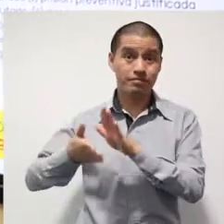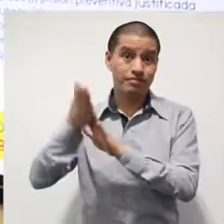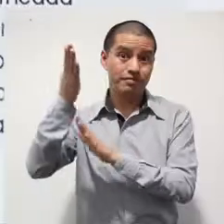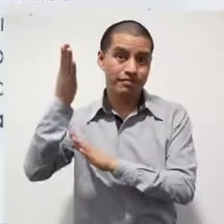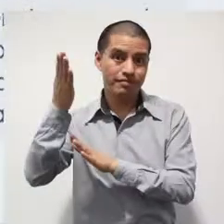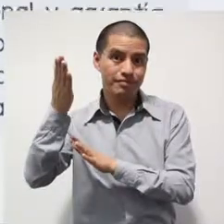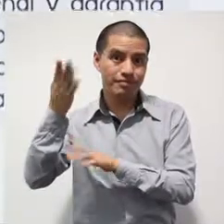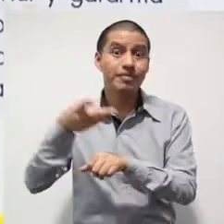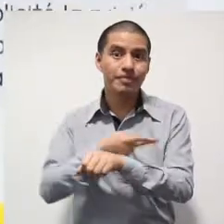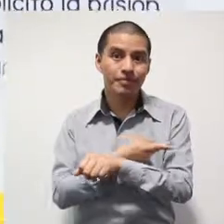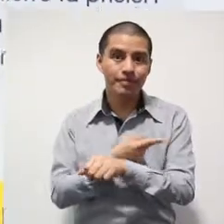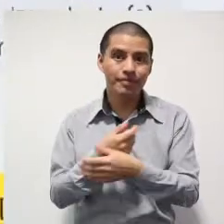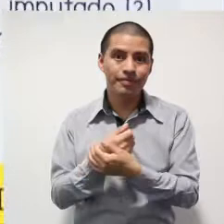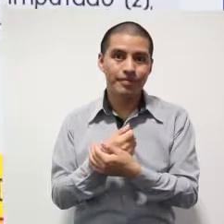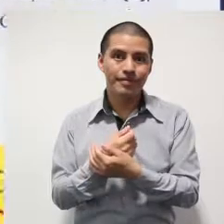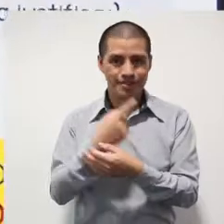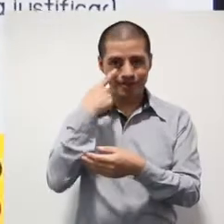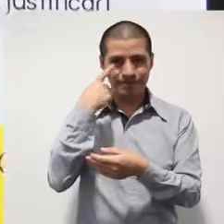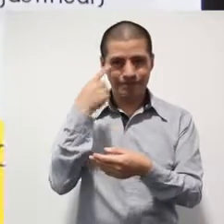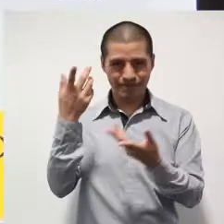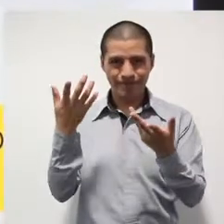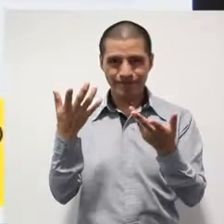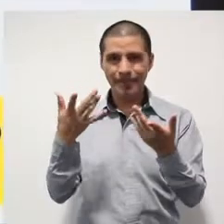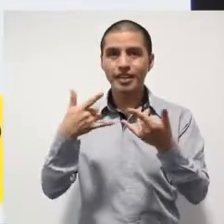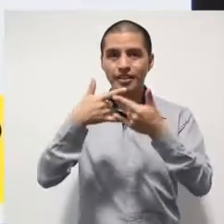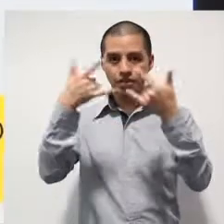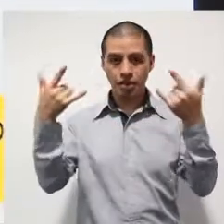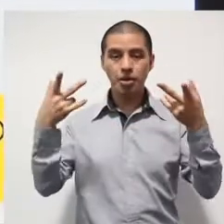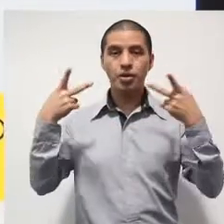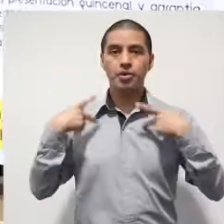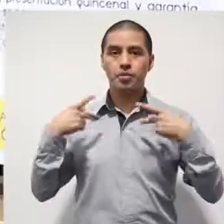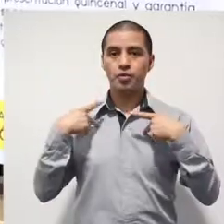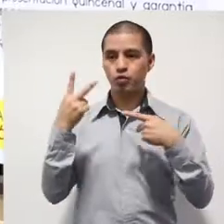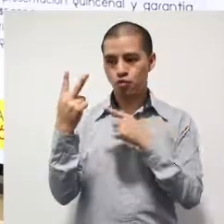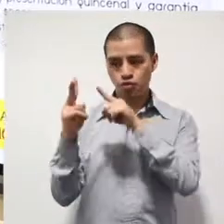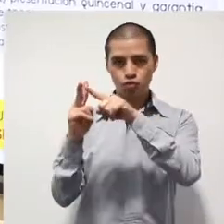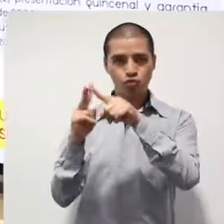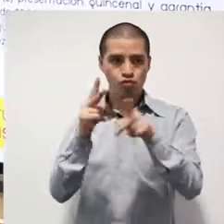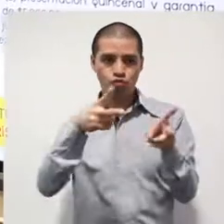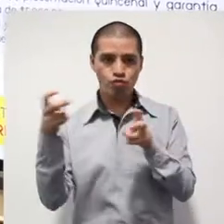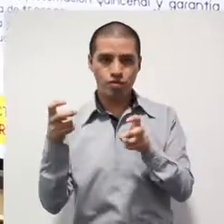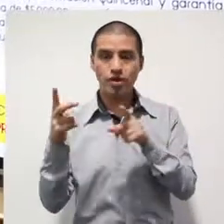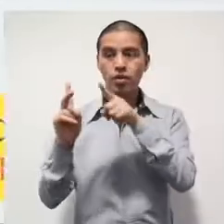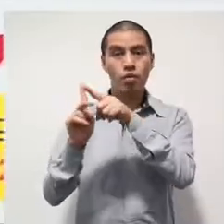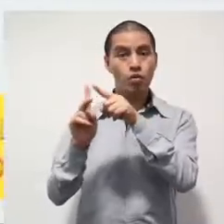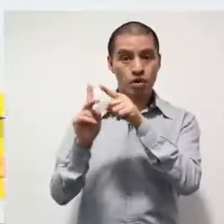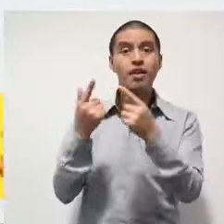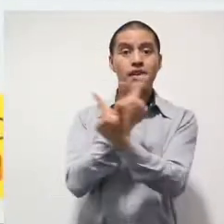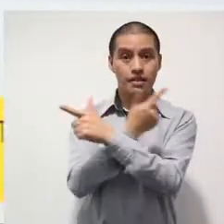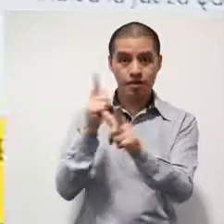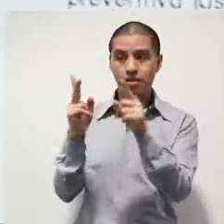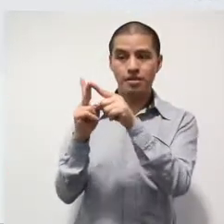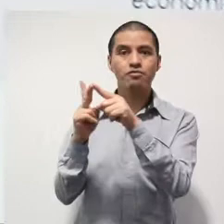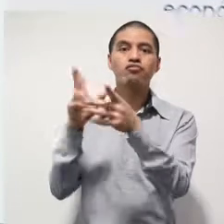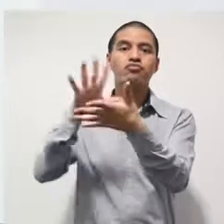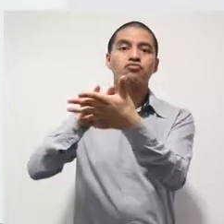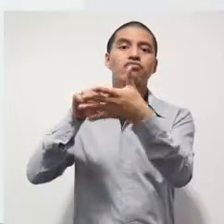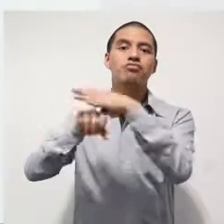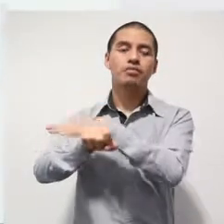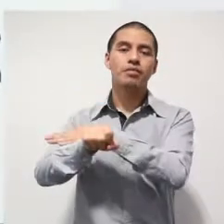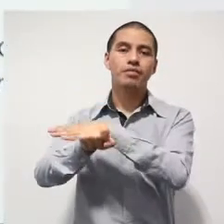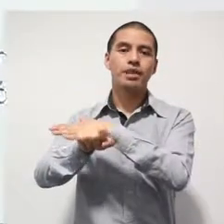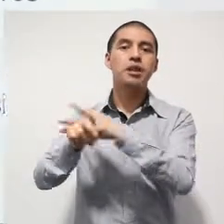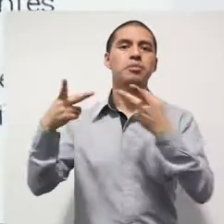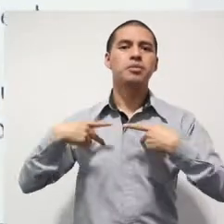Aquí lo dividen. Hay un sujeto que queda en prisión y un sujeto que queda en libertad. El que queda en prisión es porque